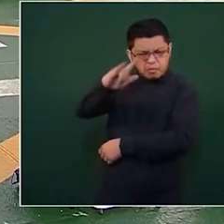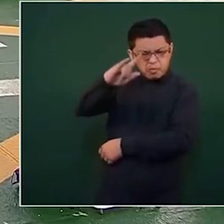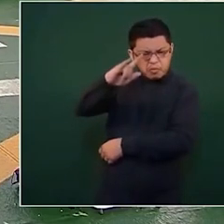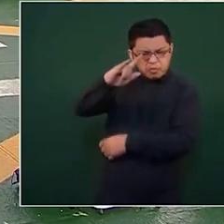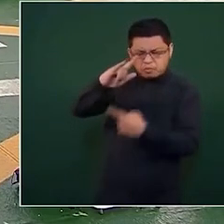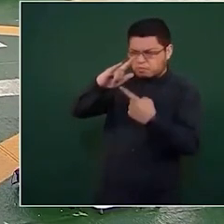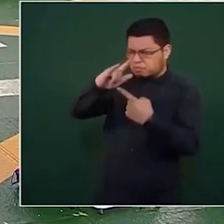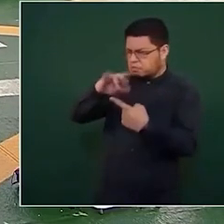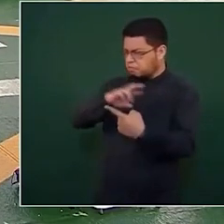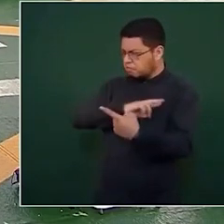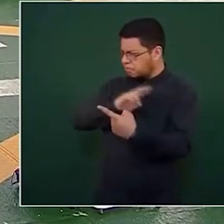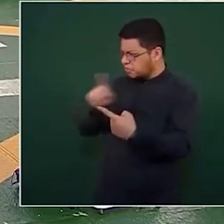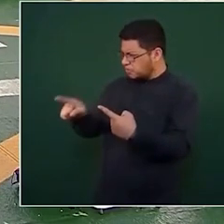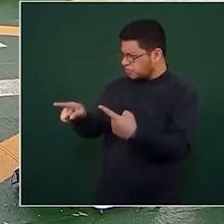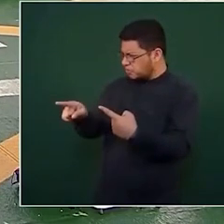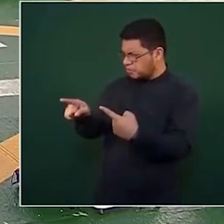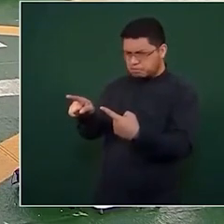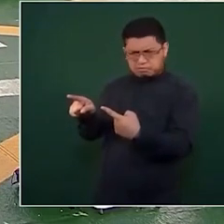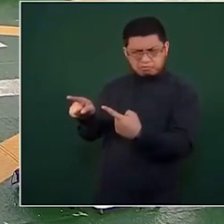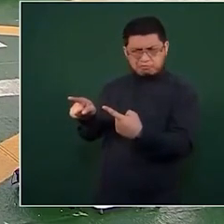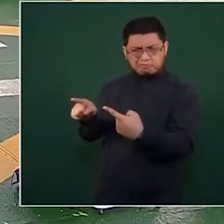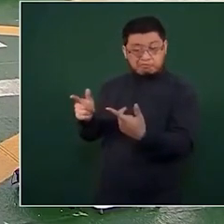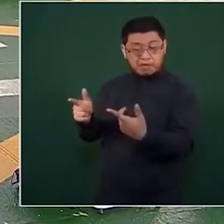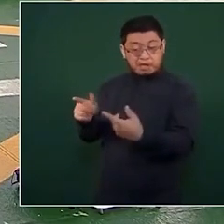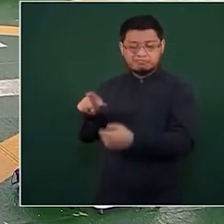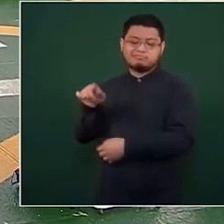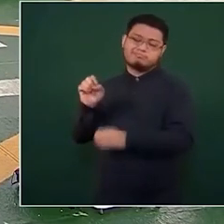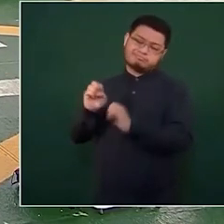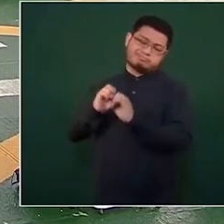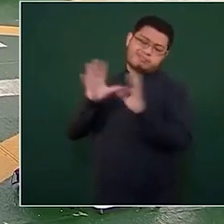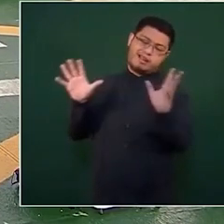despachos de los más fifís